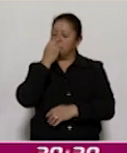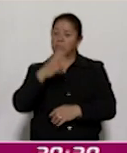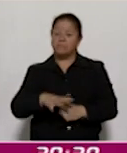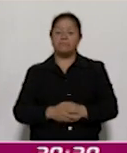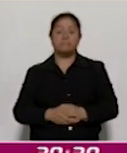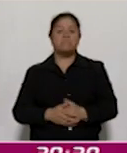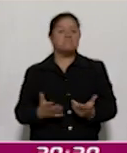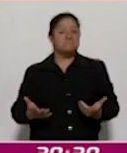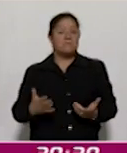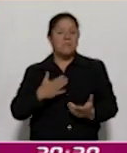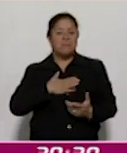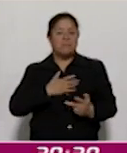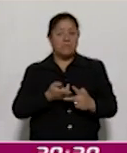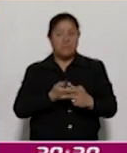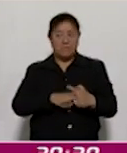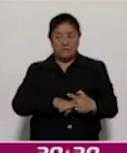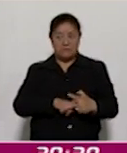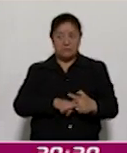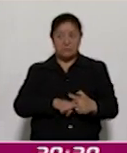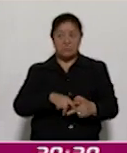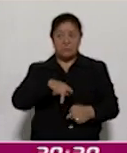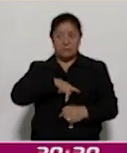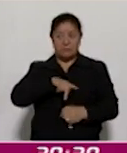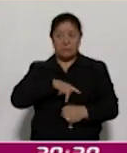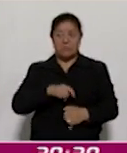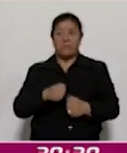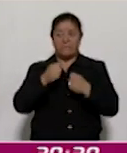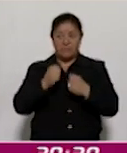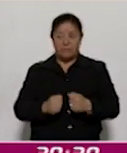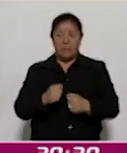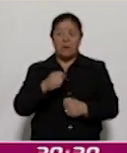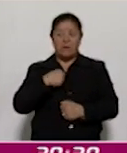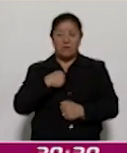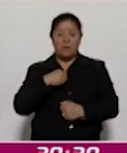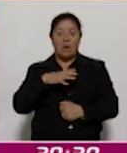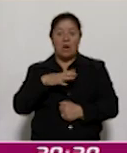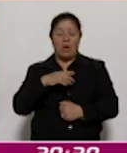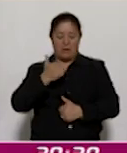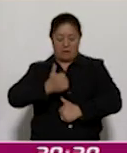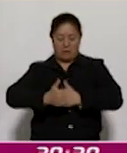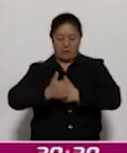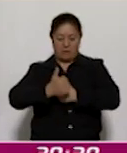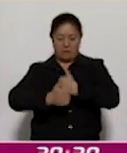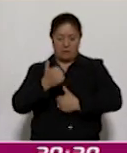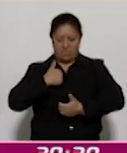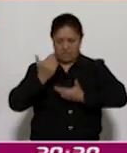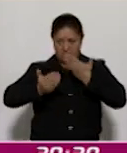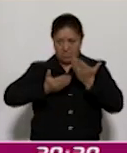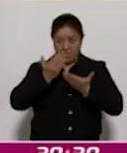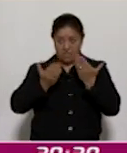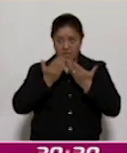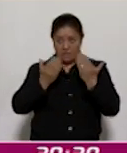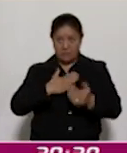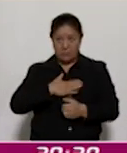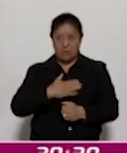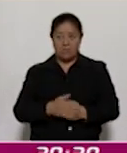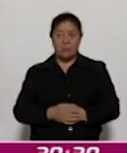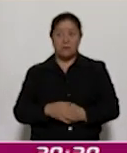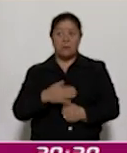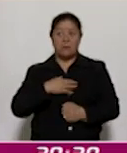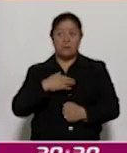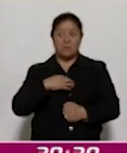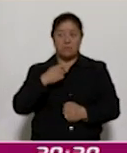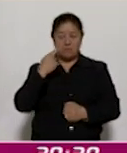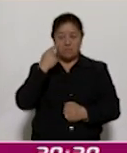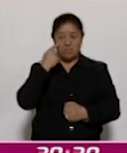parteaguas de pues reafirmar lo que he sido, lo de mi carrera y pues me abrió los ojos a otras